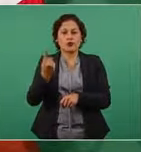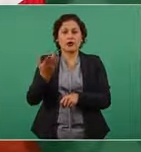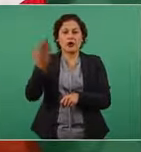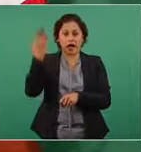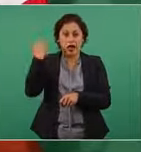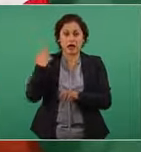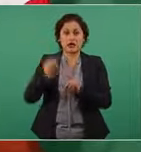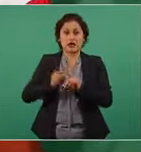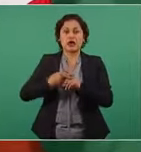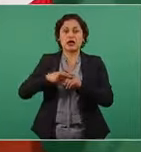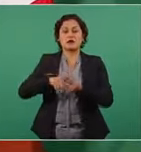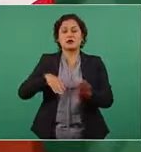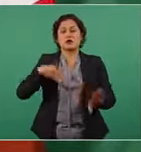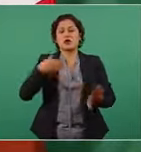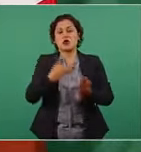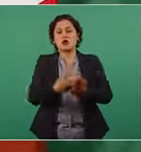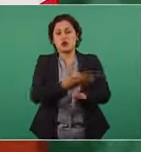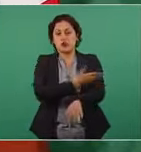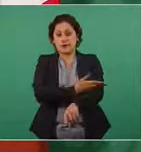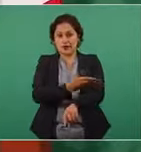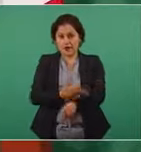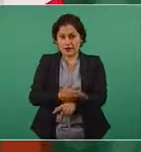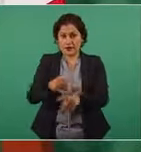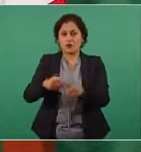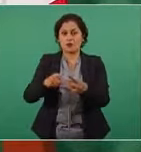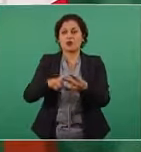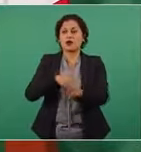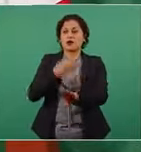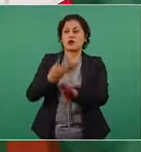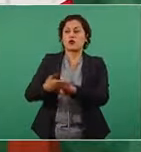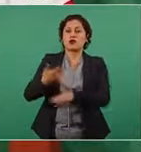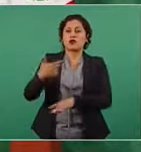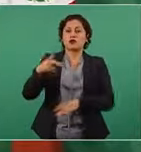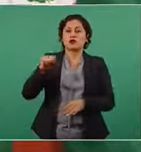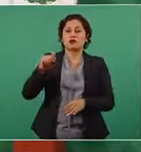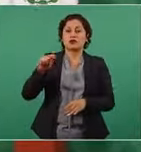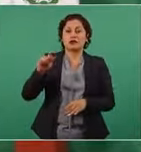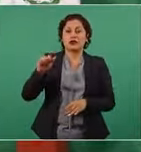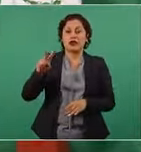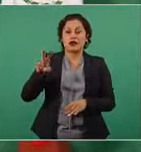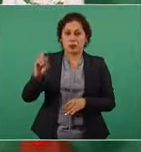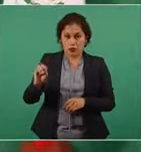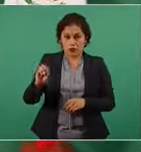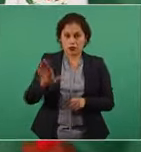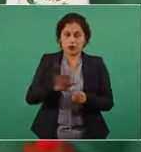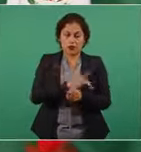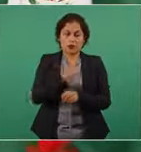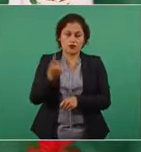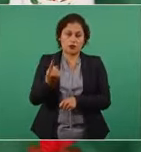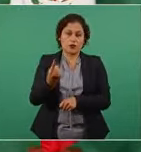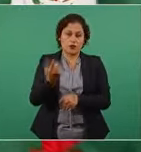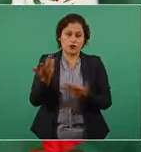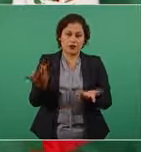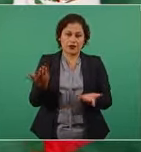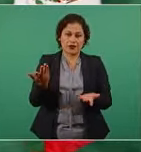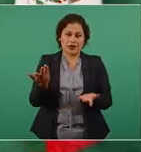Francisco y contra Gustavo como Gustavo Madero tenía un ojo